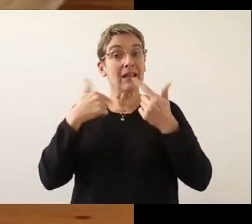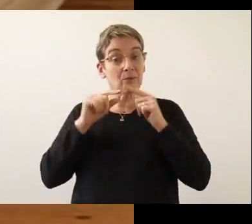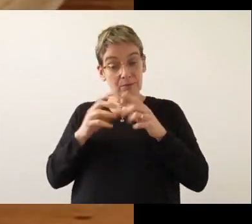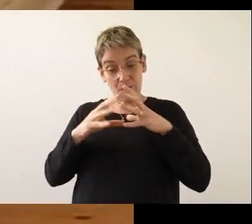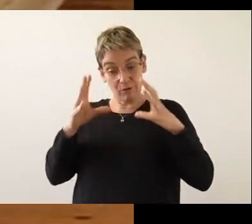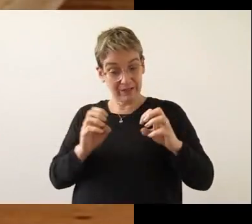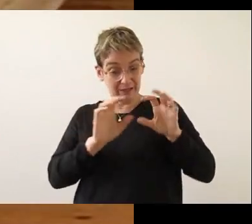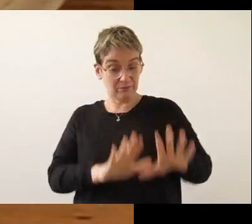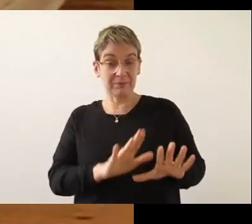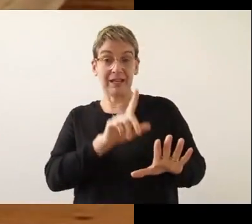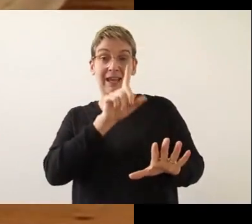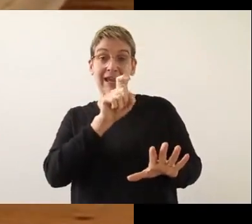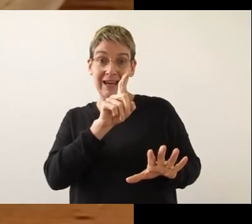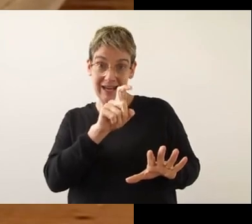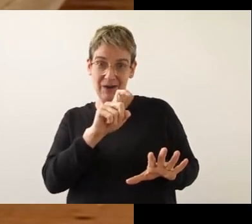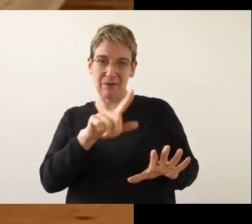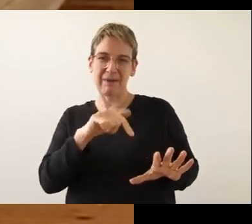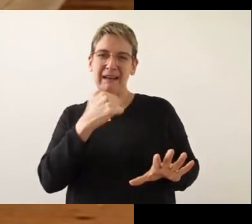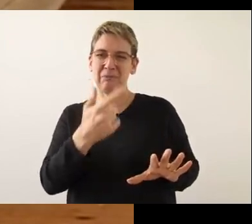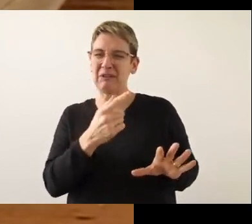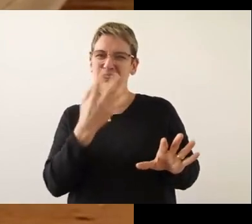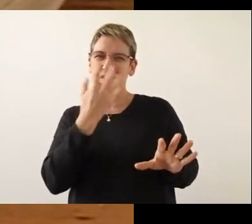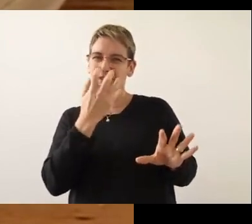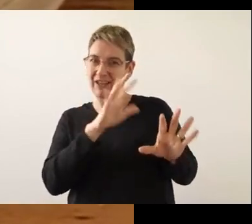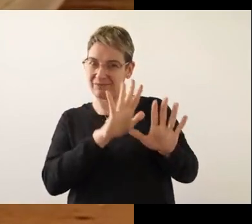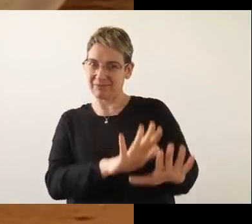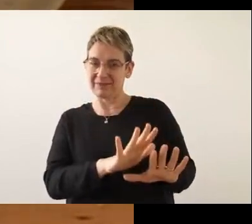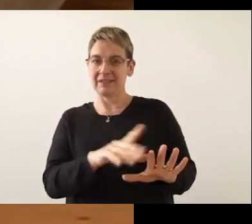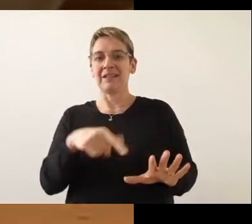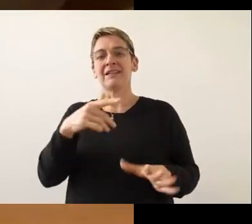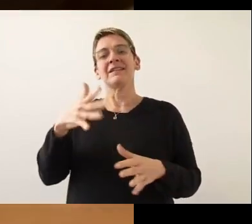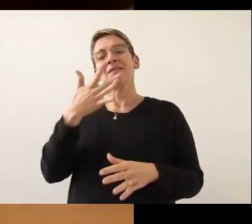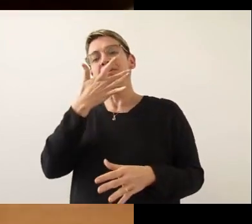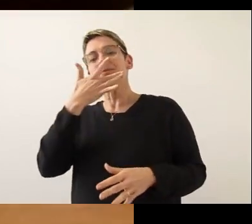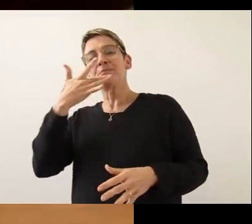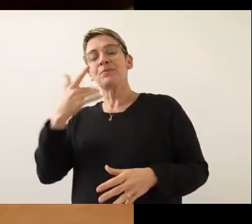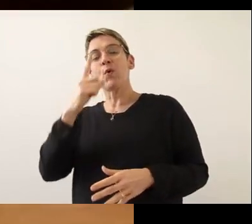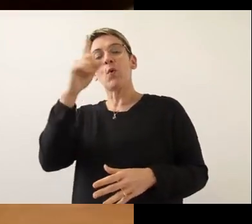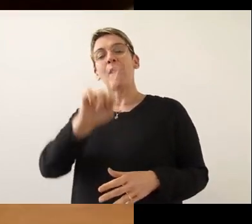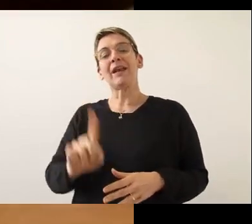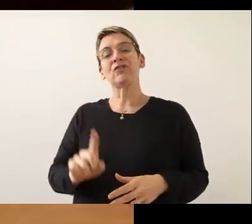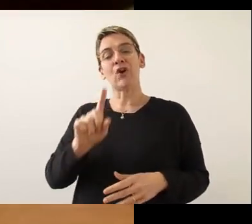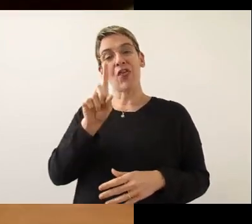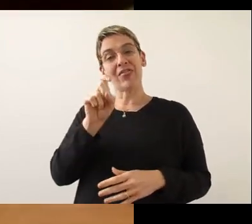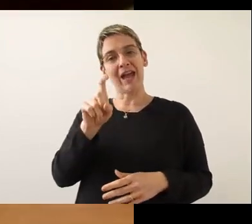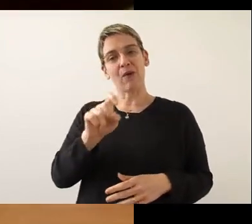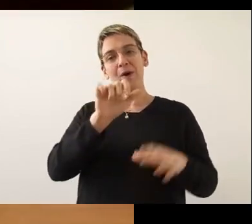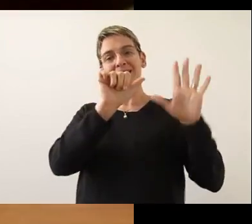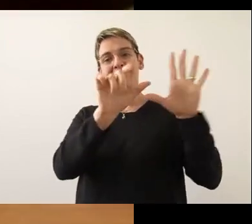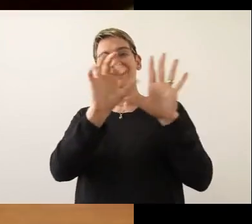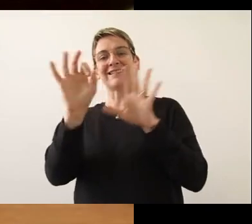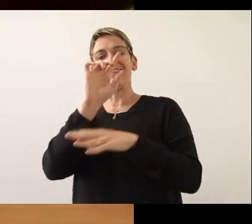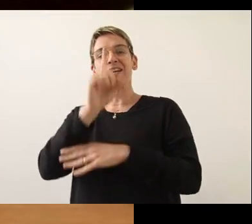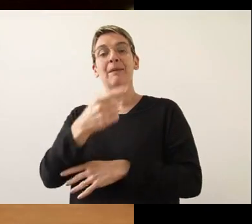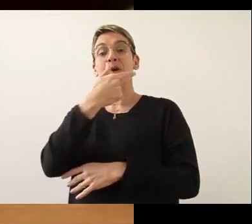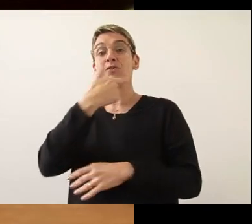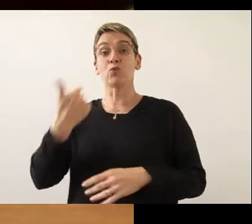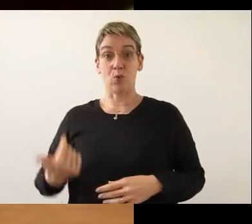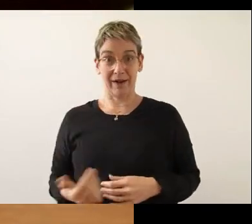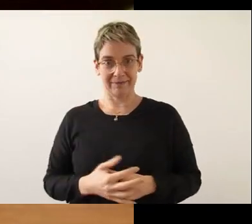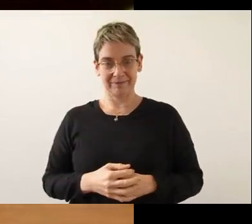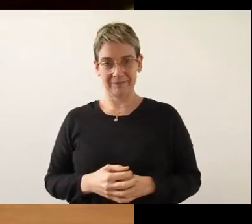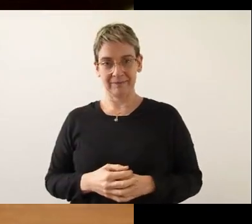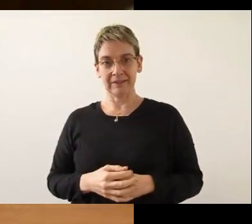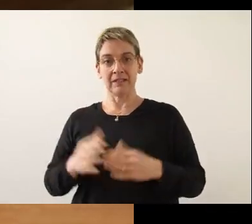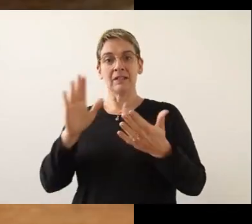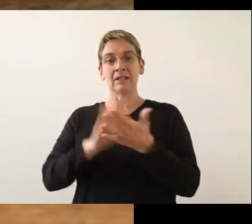Mientras dejamos los boniatos en agua para que nos oxide su exterior, hacemos un almíbar con un litro de agua y 600 gramos